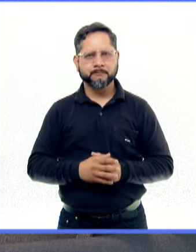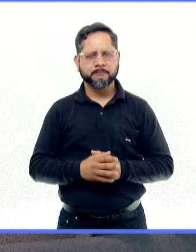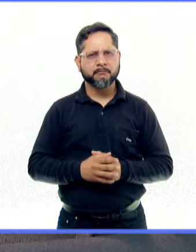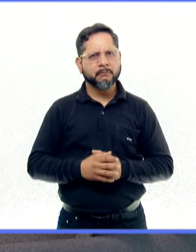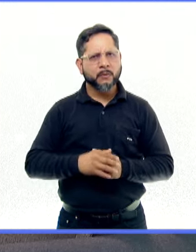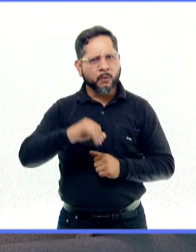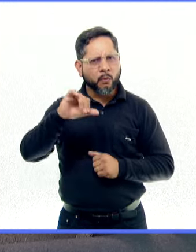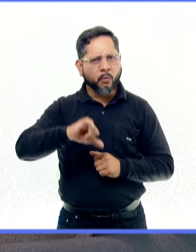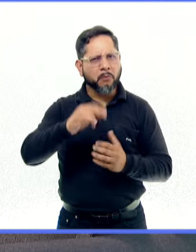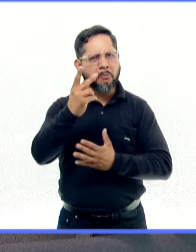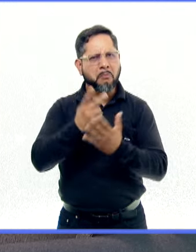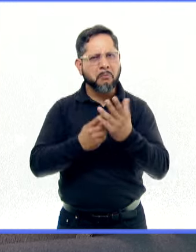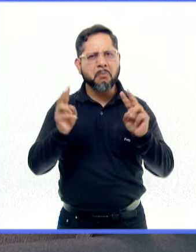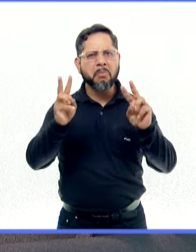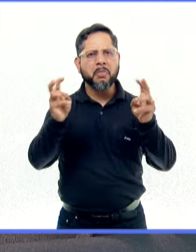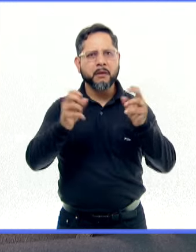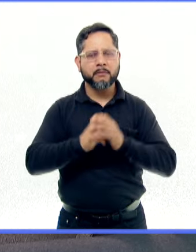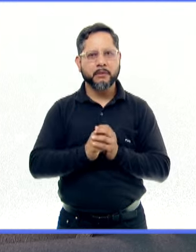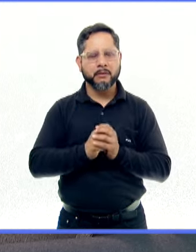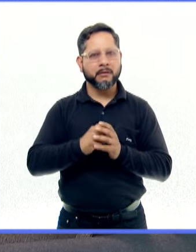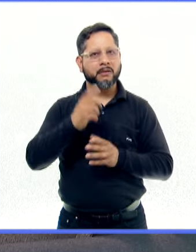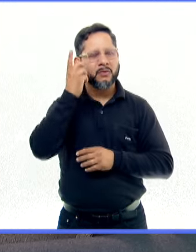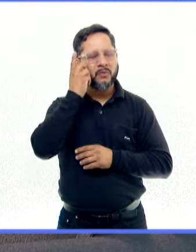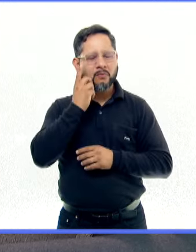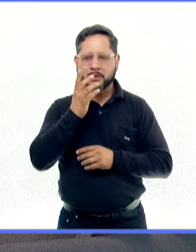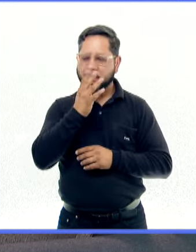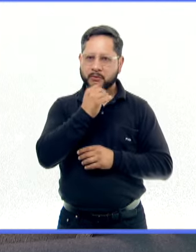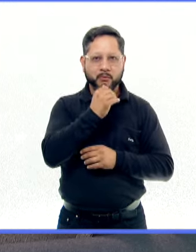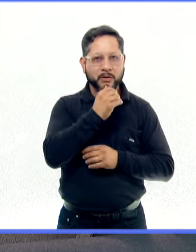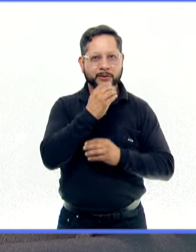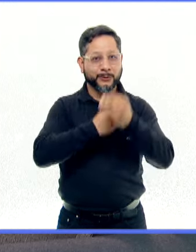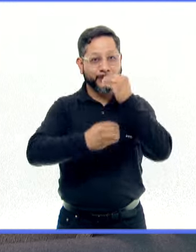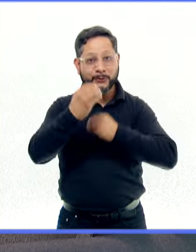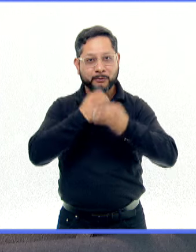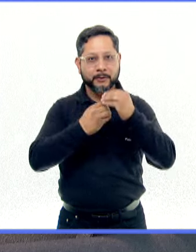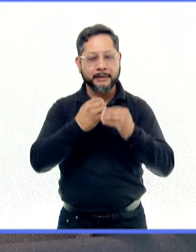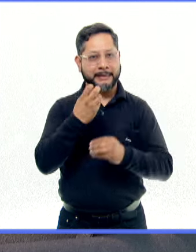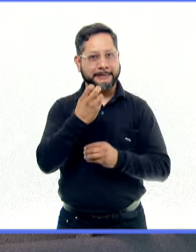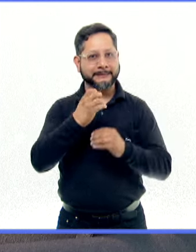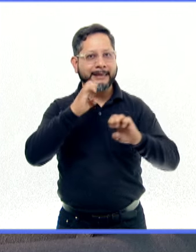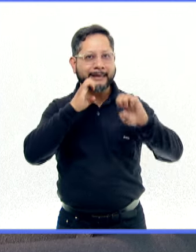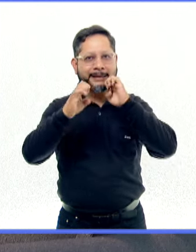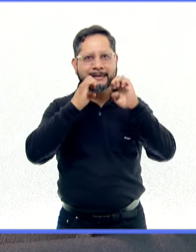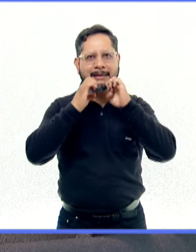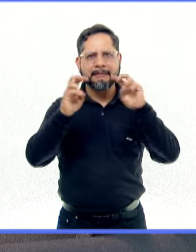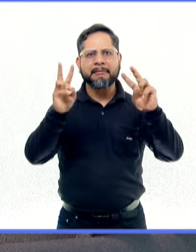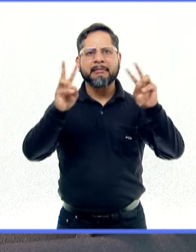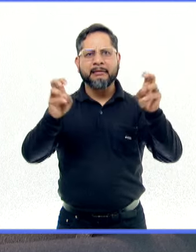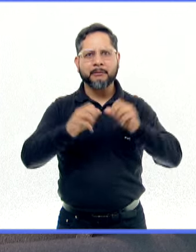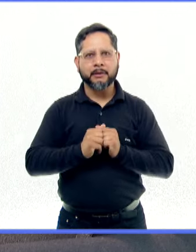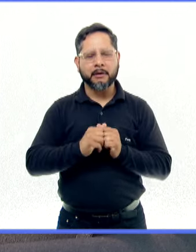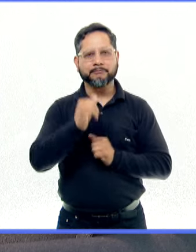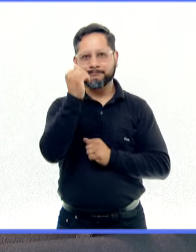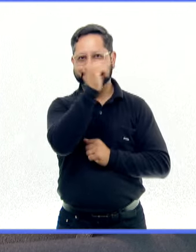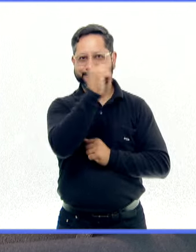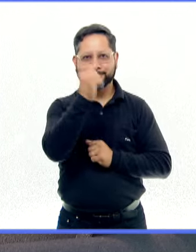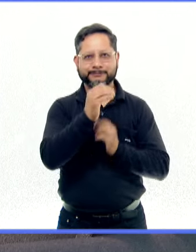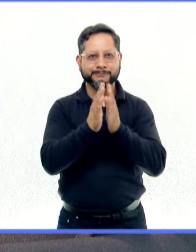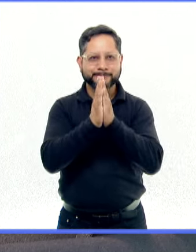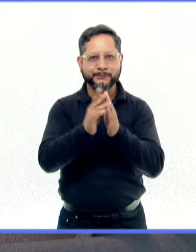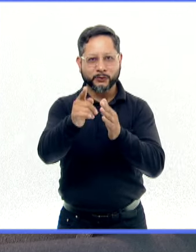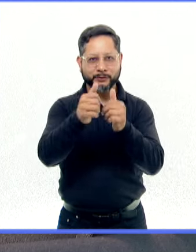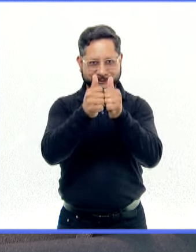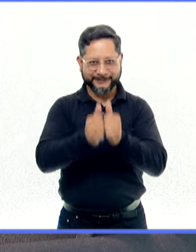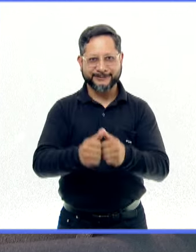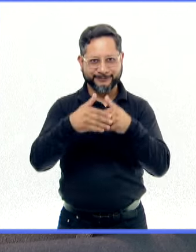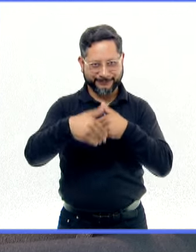En el programa de hoy hablaremos sobre insomnio, sobre gastronomía y además dedicaremos nuestra entrevista de hoy a hablar sobre el autismo. Quédense con nosotros